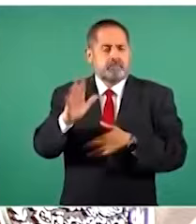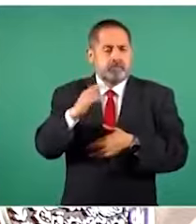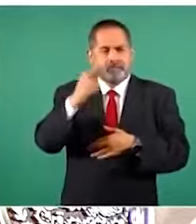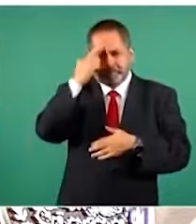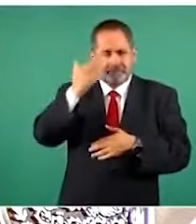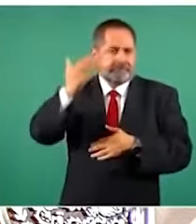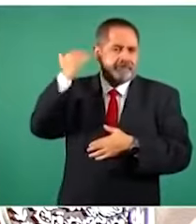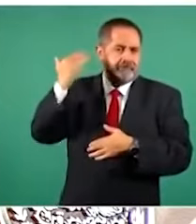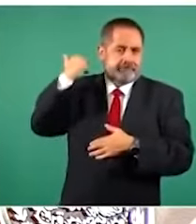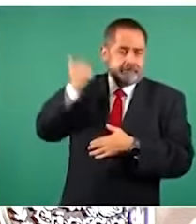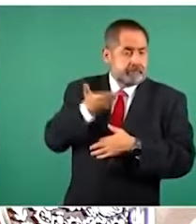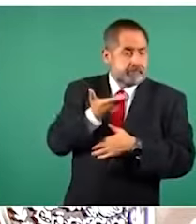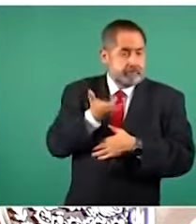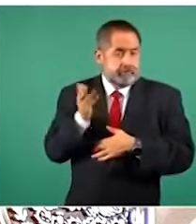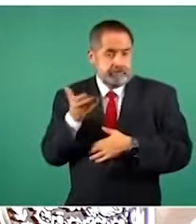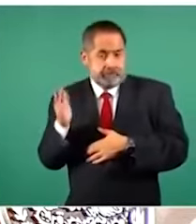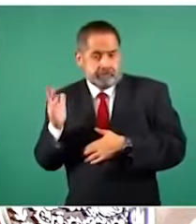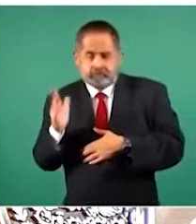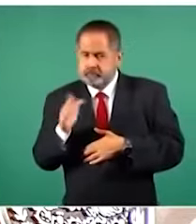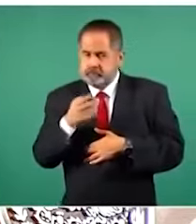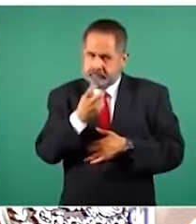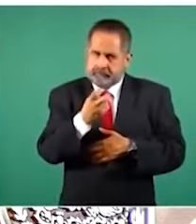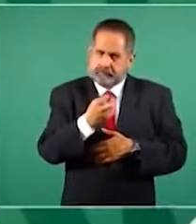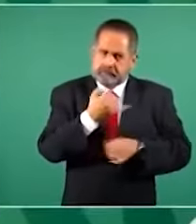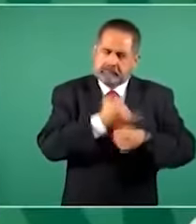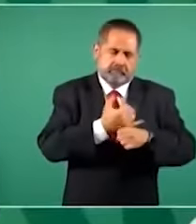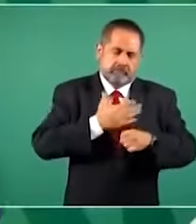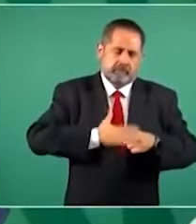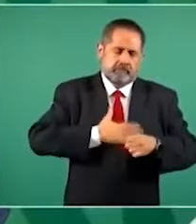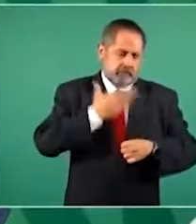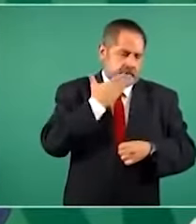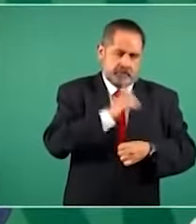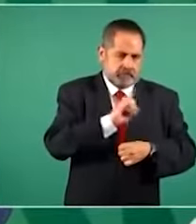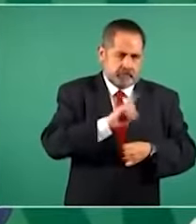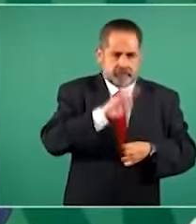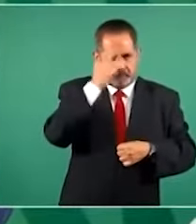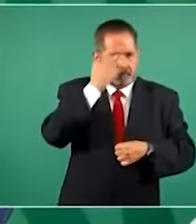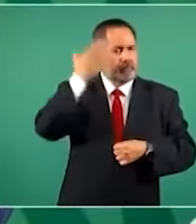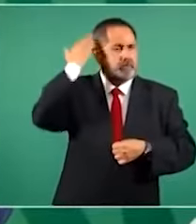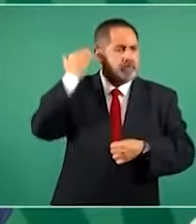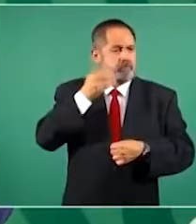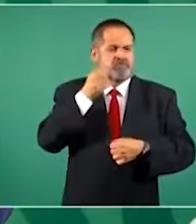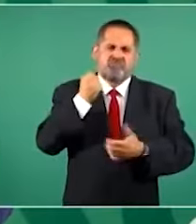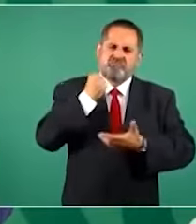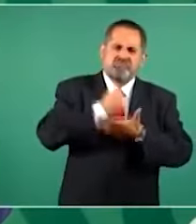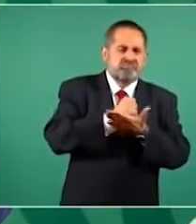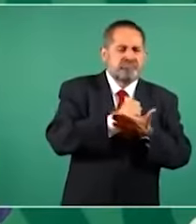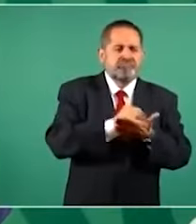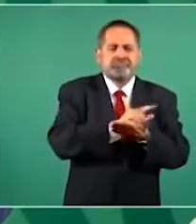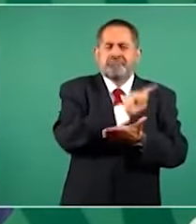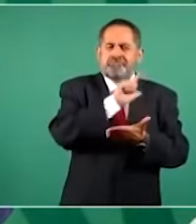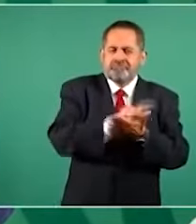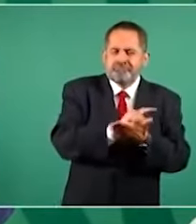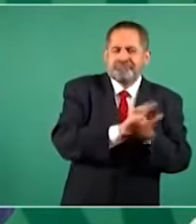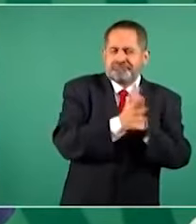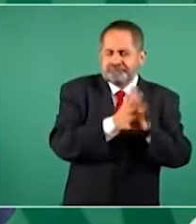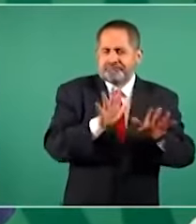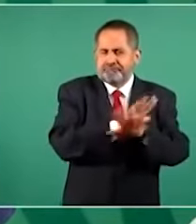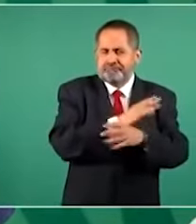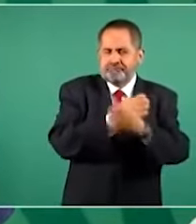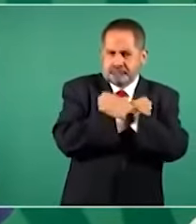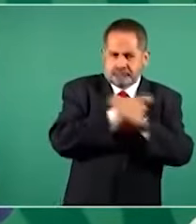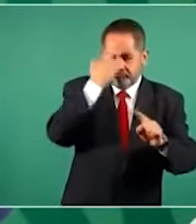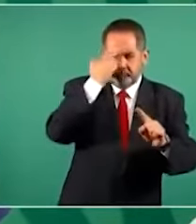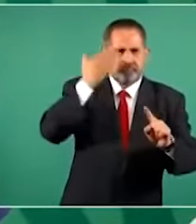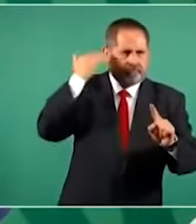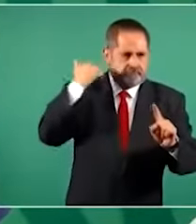fueron despedidos injustamente por la imposición de la reforma educativa y